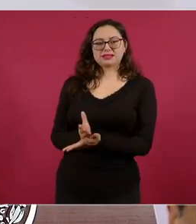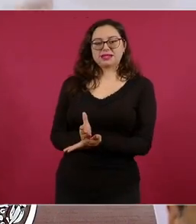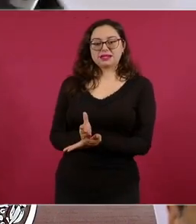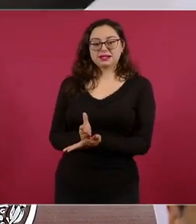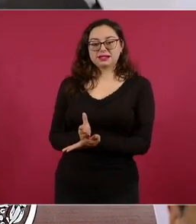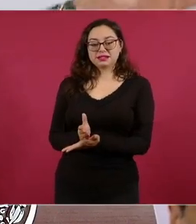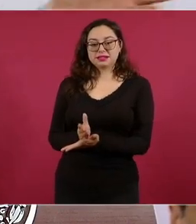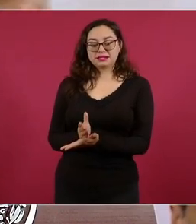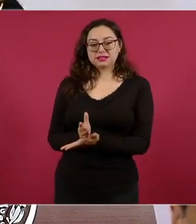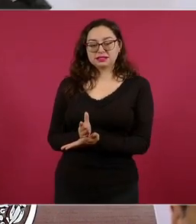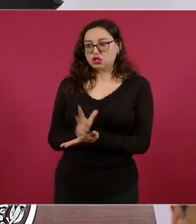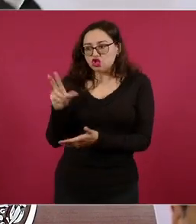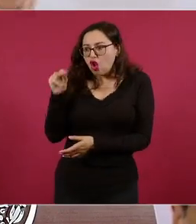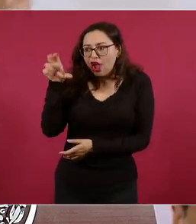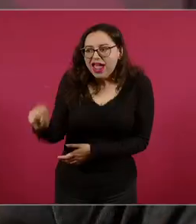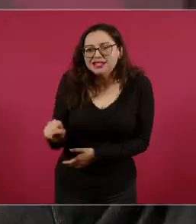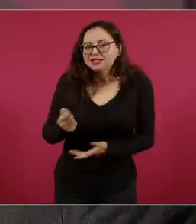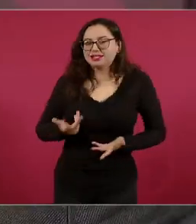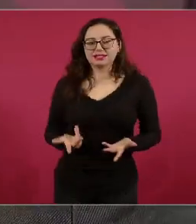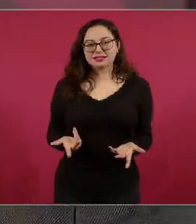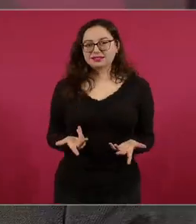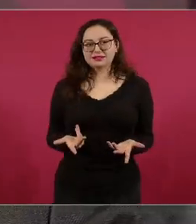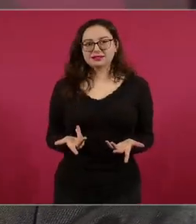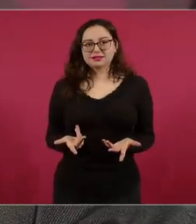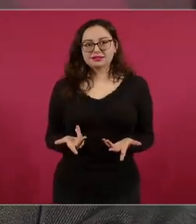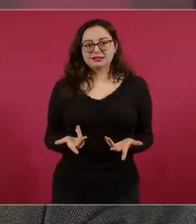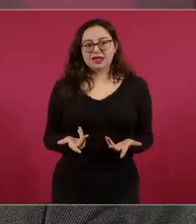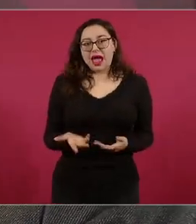Como pasaba aquí,